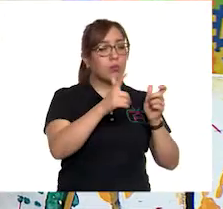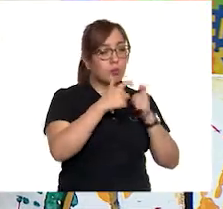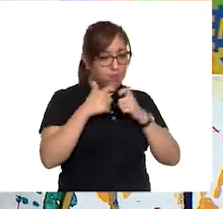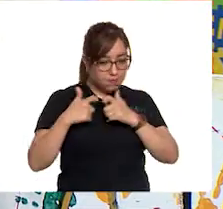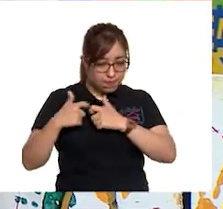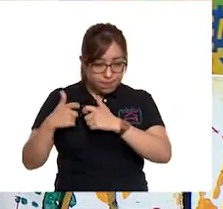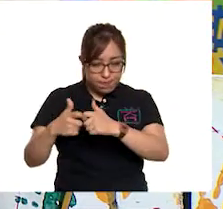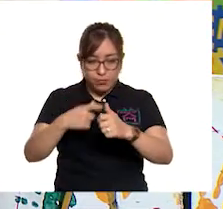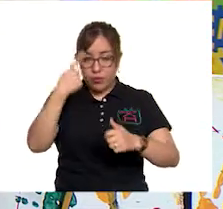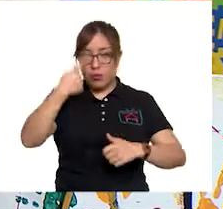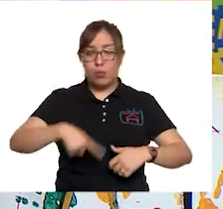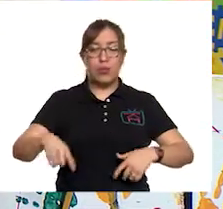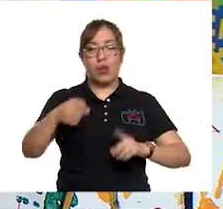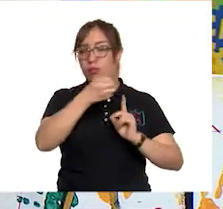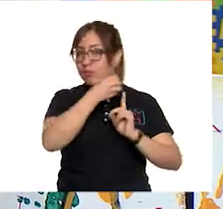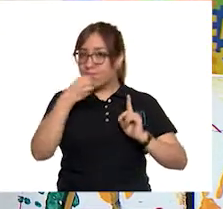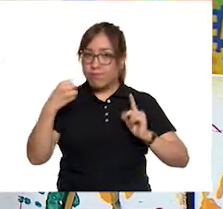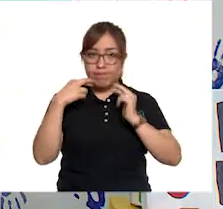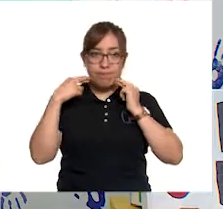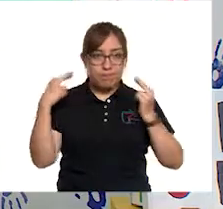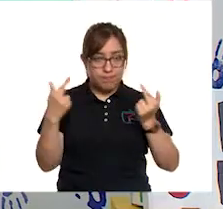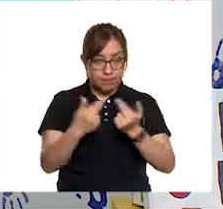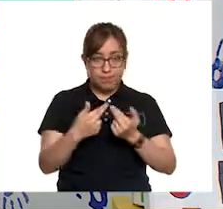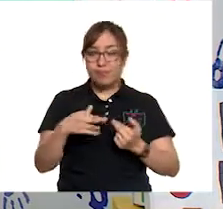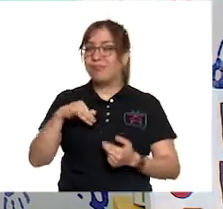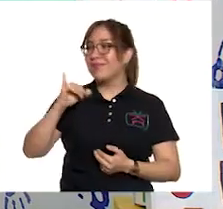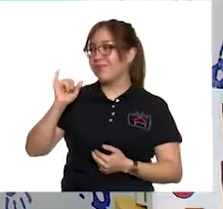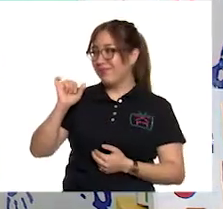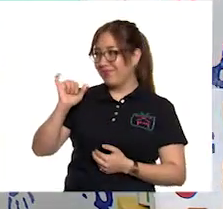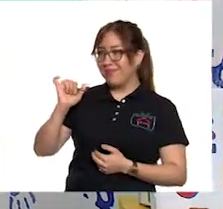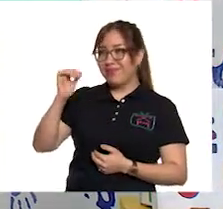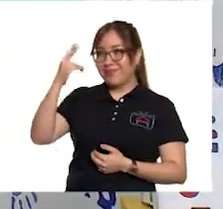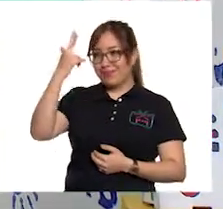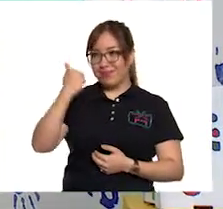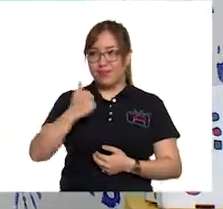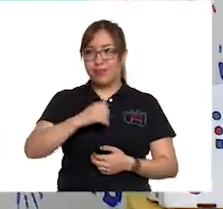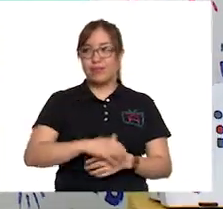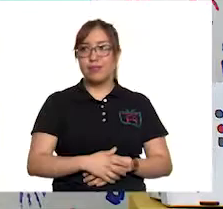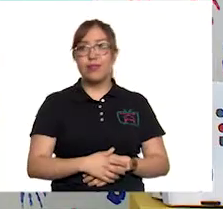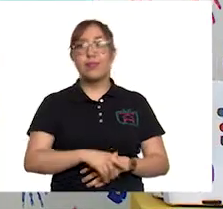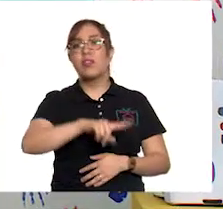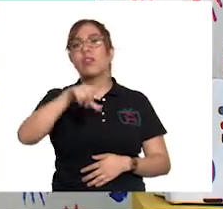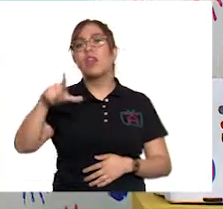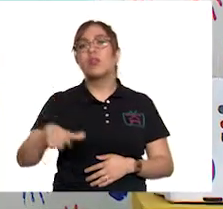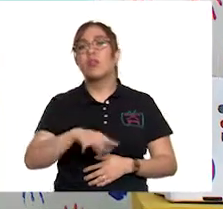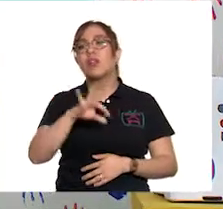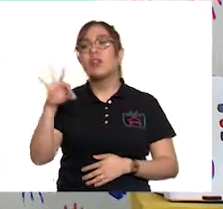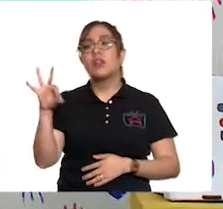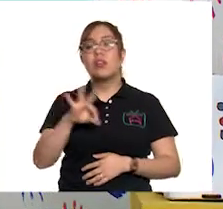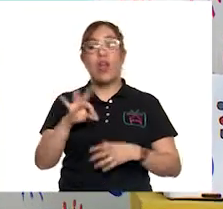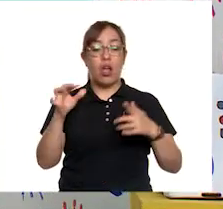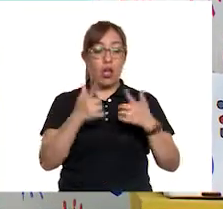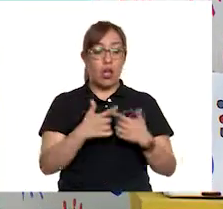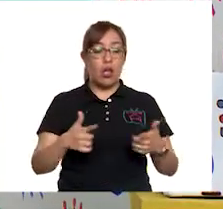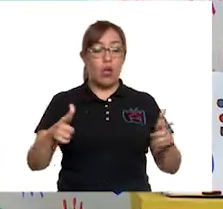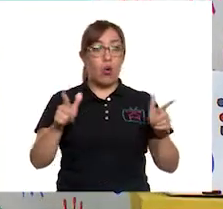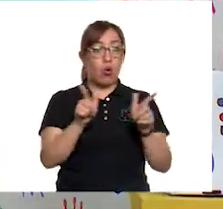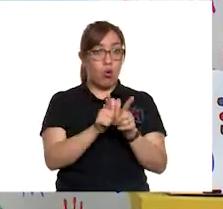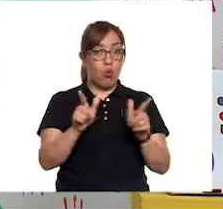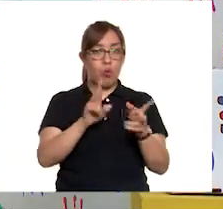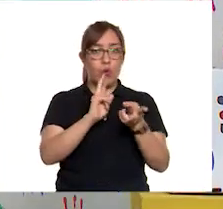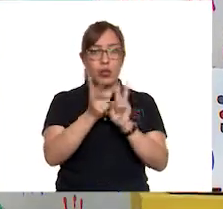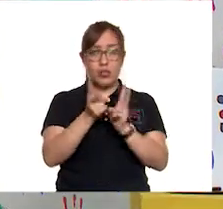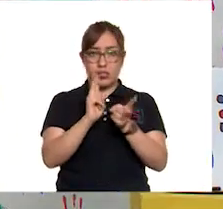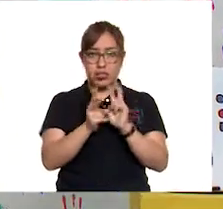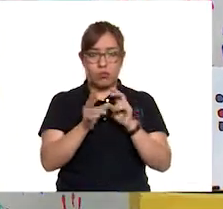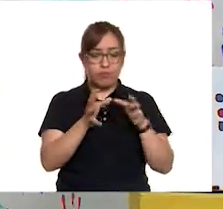acuerdo o algo por el estilo. Así es, tienen mucha razón. Y a lo mejor formar un grupo de vecinos que pudieran acudir a su